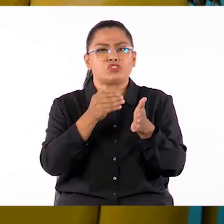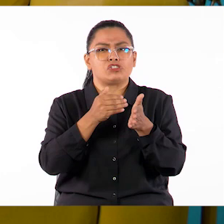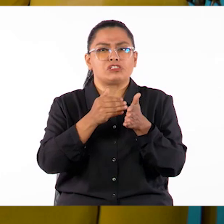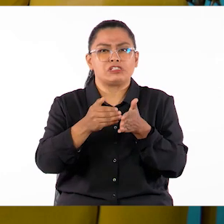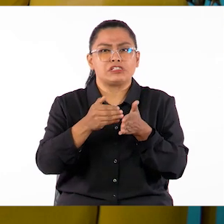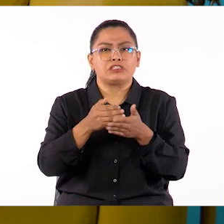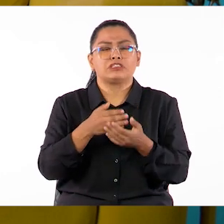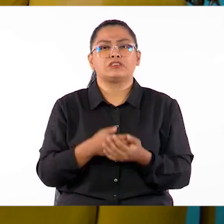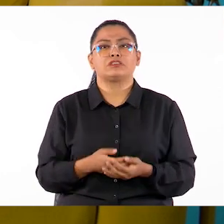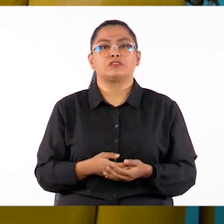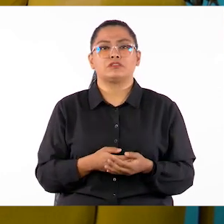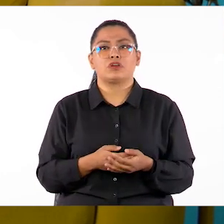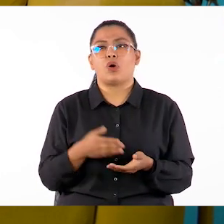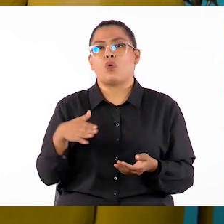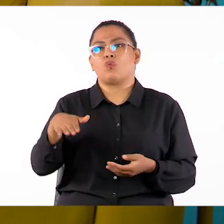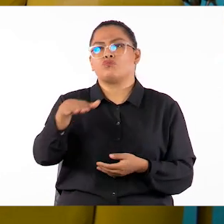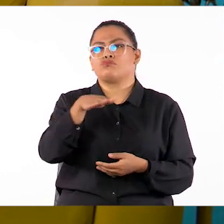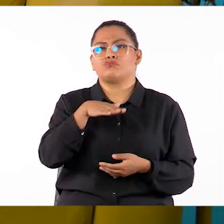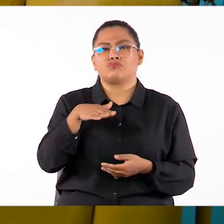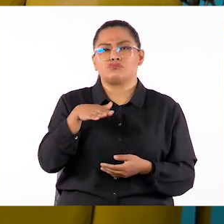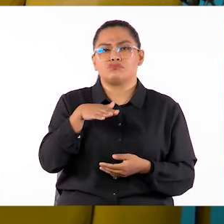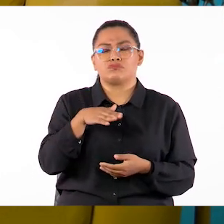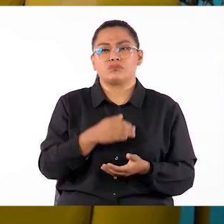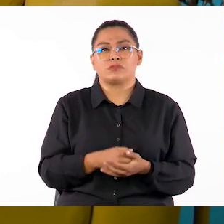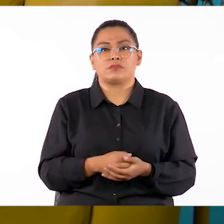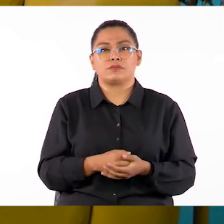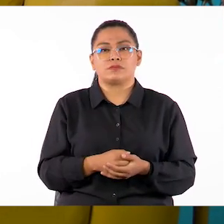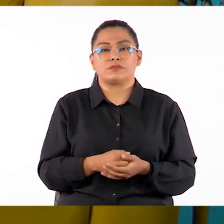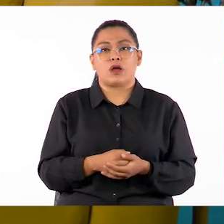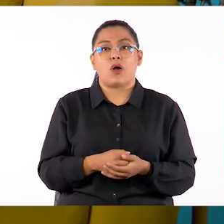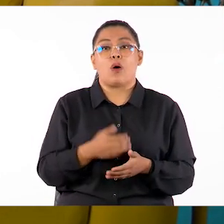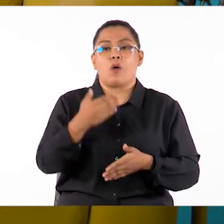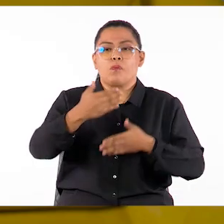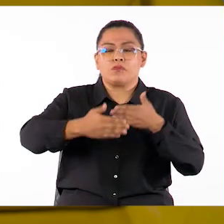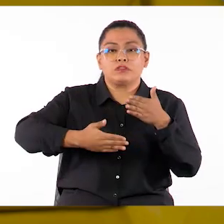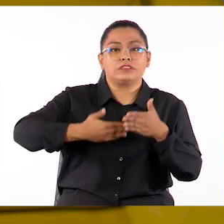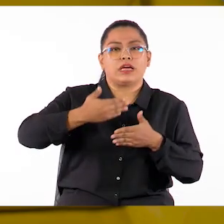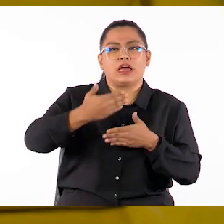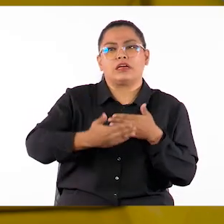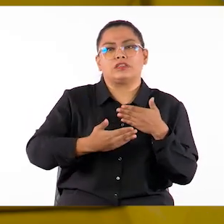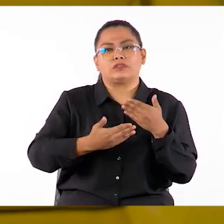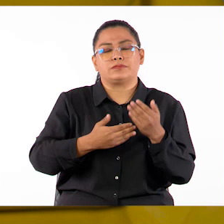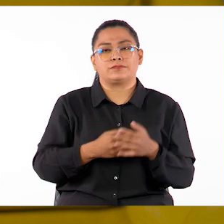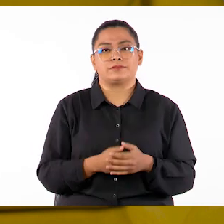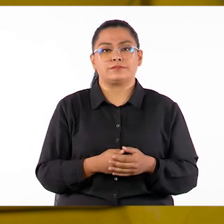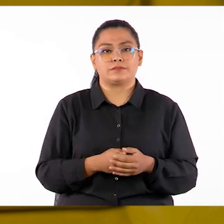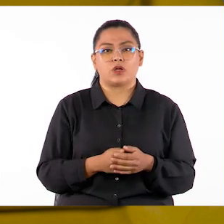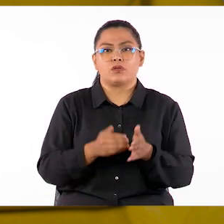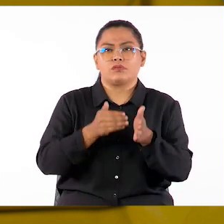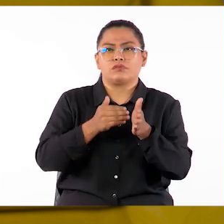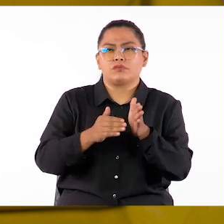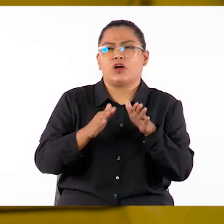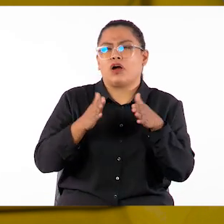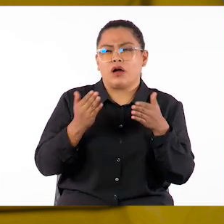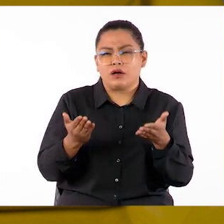de llegada, un punto de encuentro, o un punto del proceso de trabajo. Como punto de partida, el sincrónico es